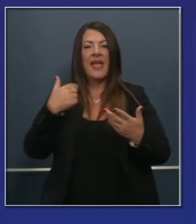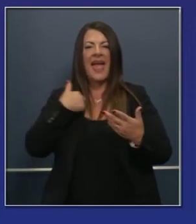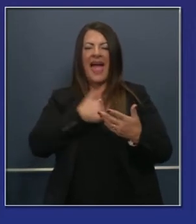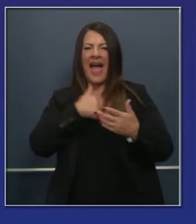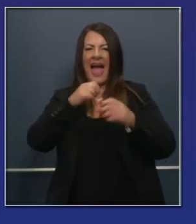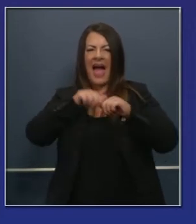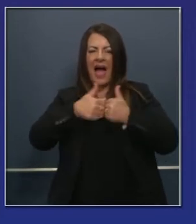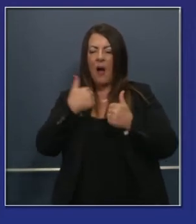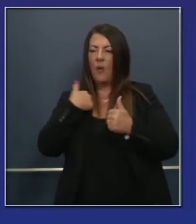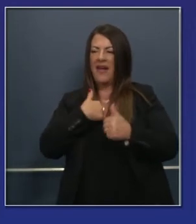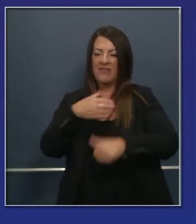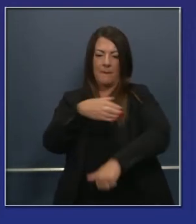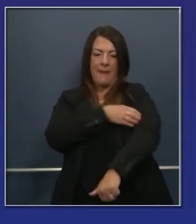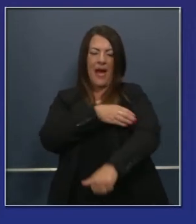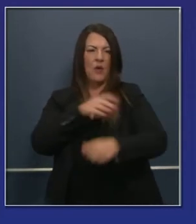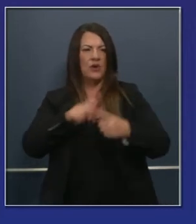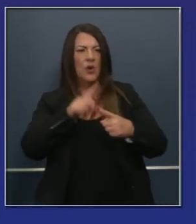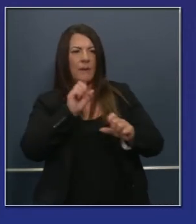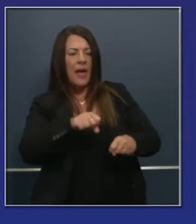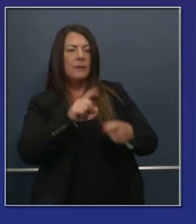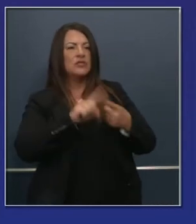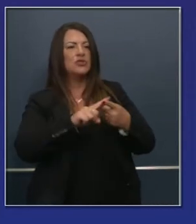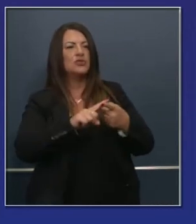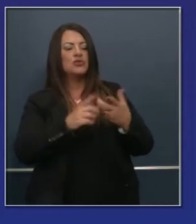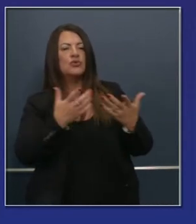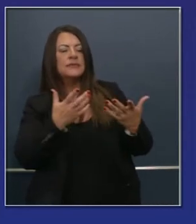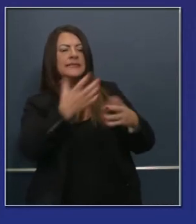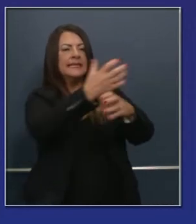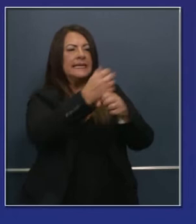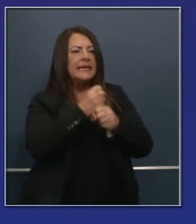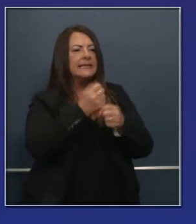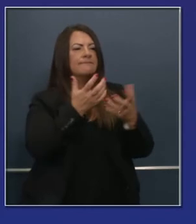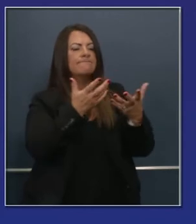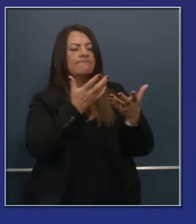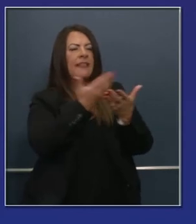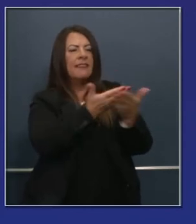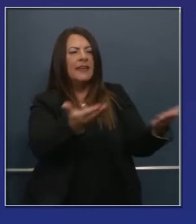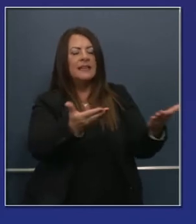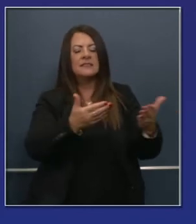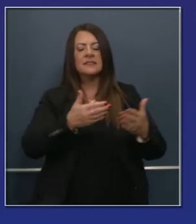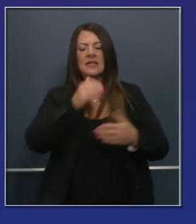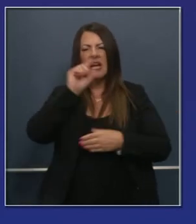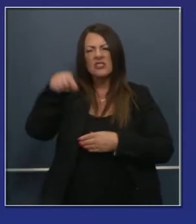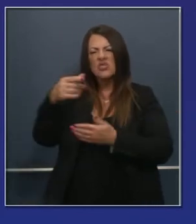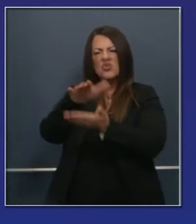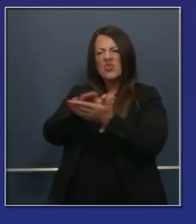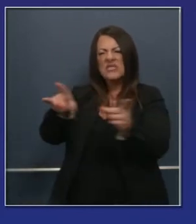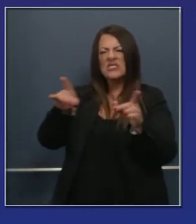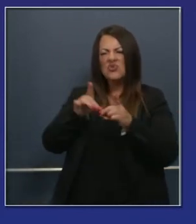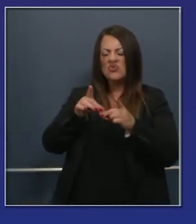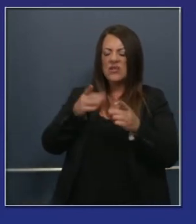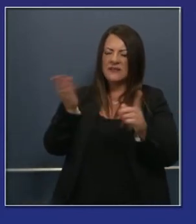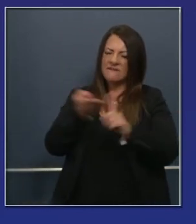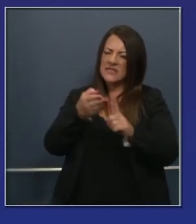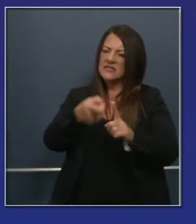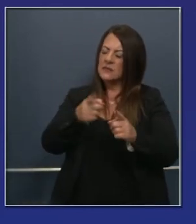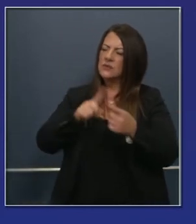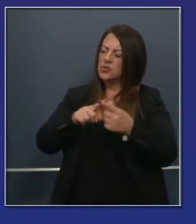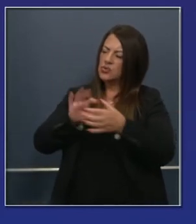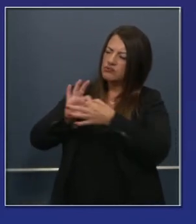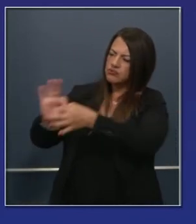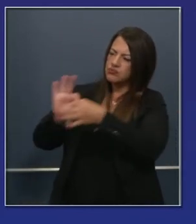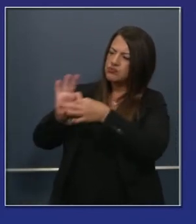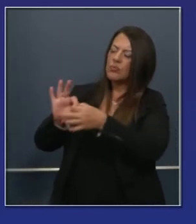Queremos saber si podemos usar ahora esta palanca para ir más allá de los distritos escolares, trabajando con